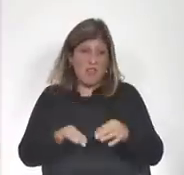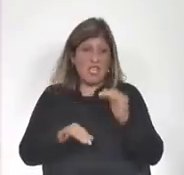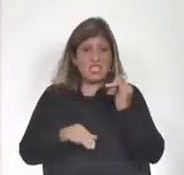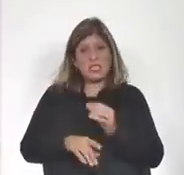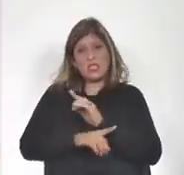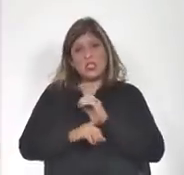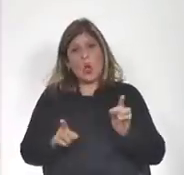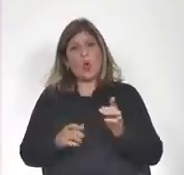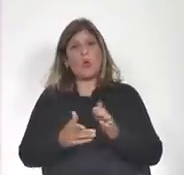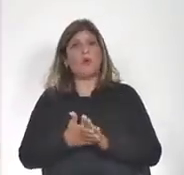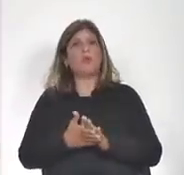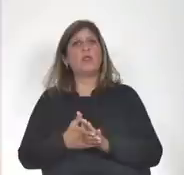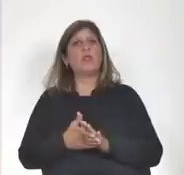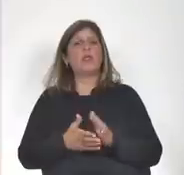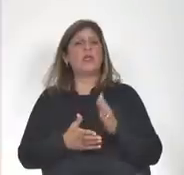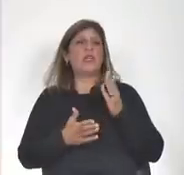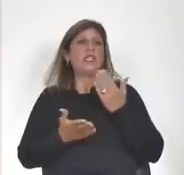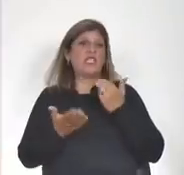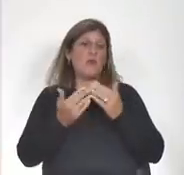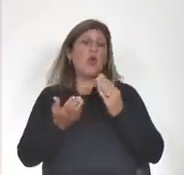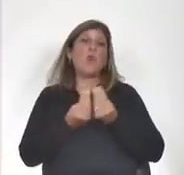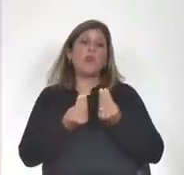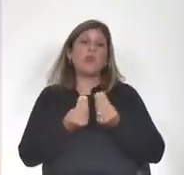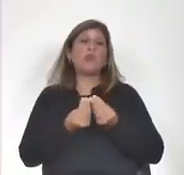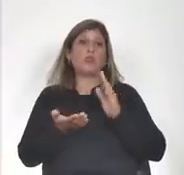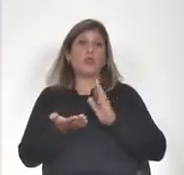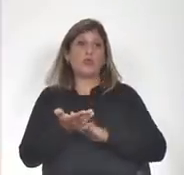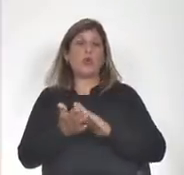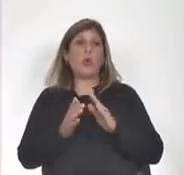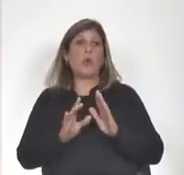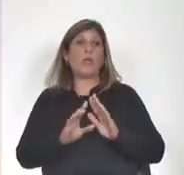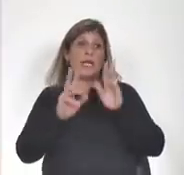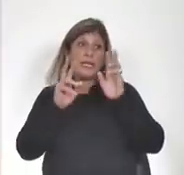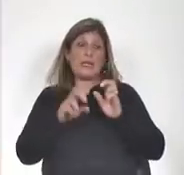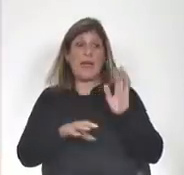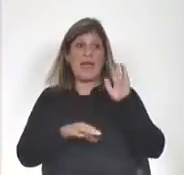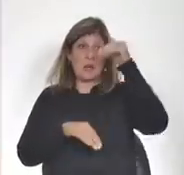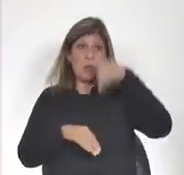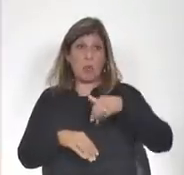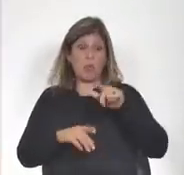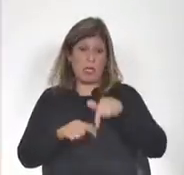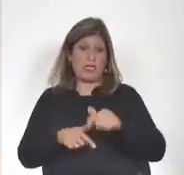La verdad es que se ha hablado mucho de republicanismo en este país y el republicanismo hay que ponerlo en práctica.